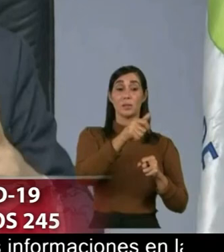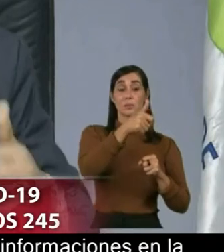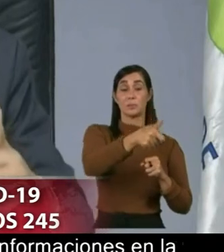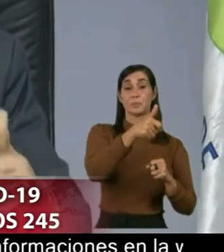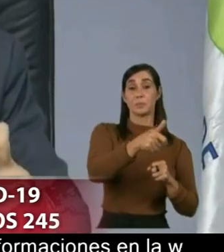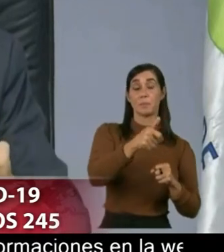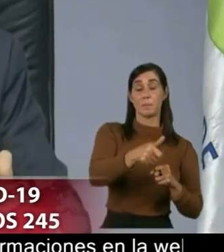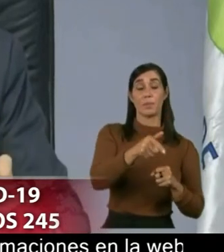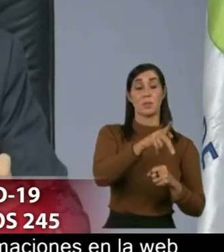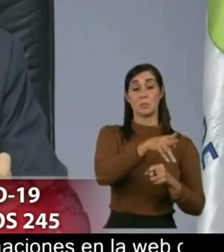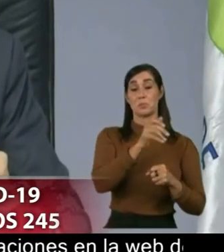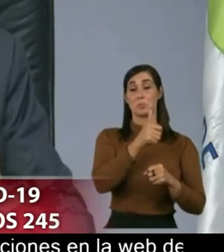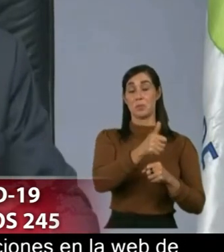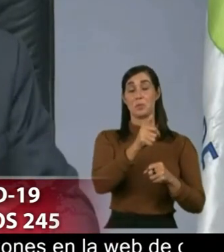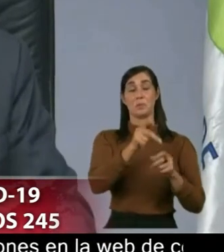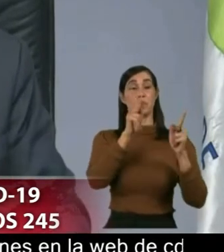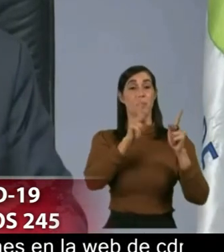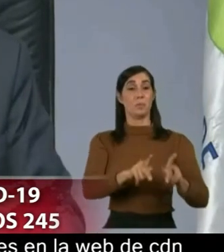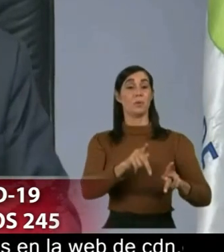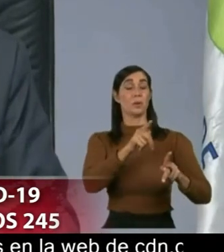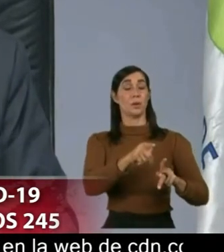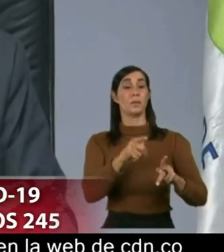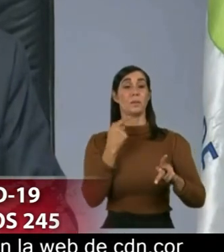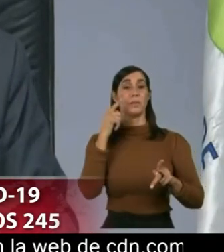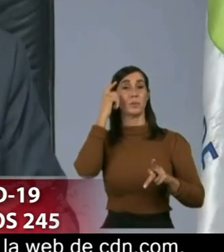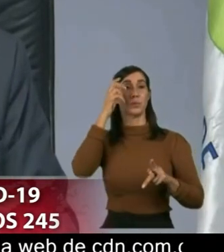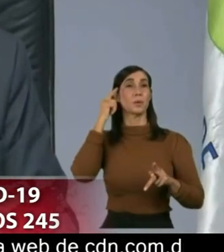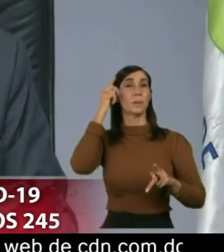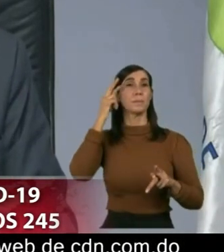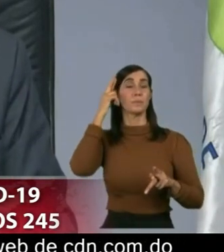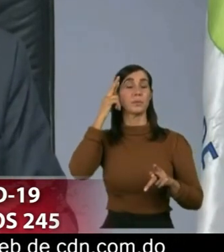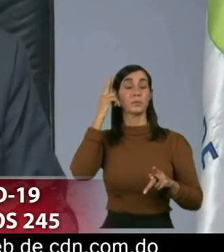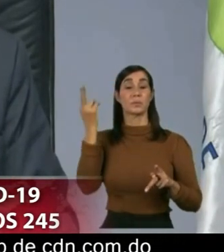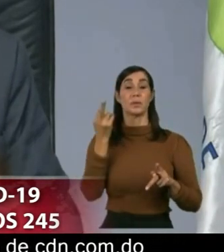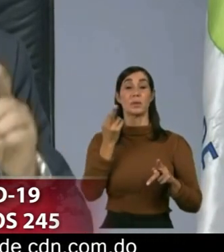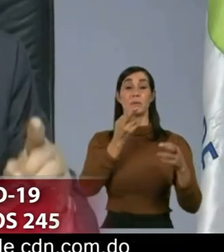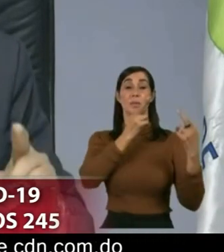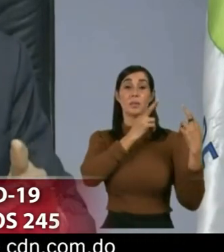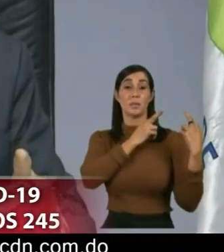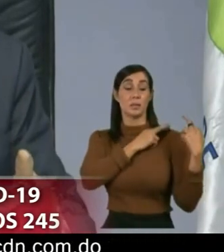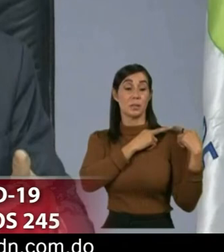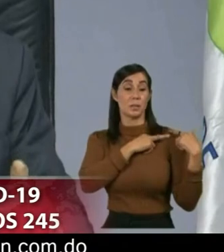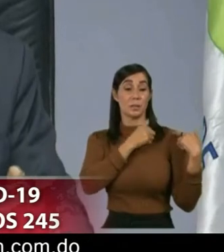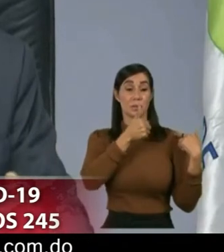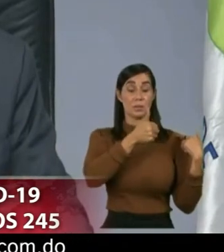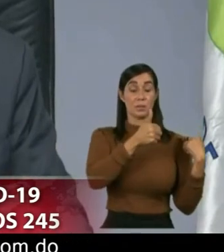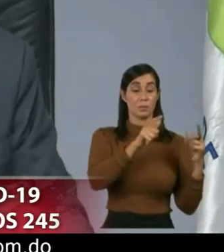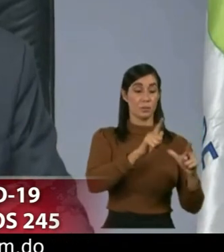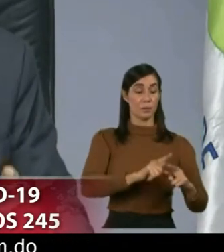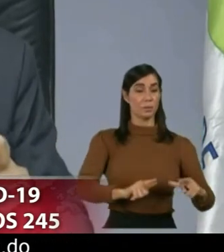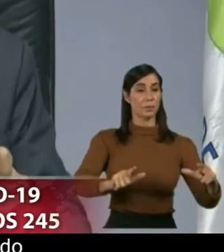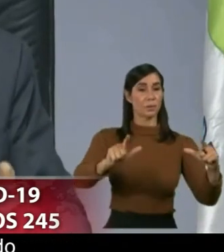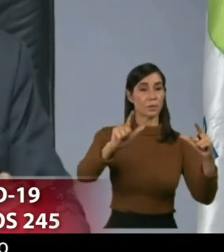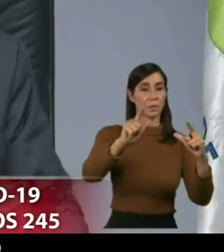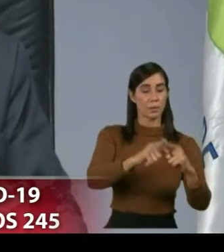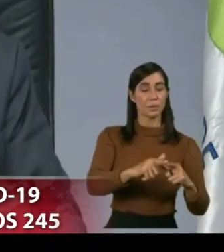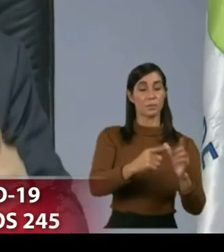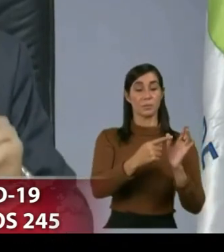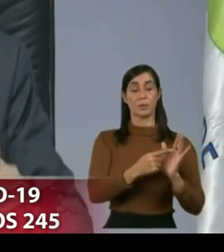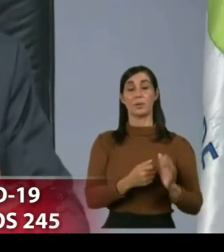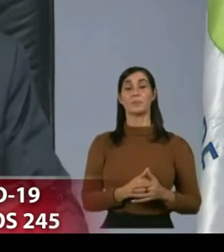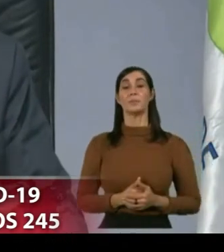una movilización de la conciencia ciudadana aún en esos sectores que han